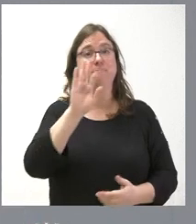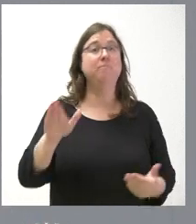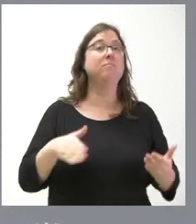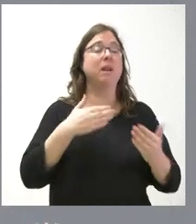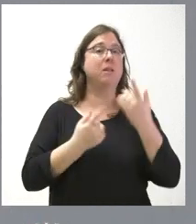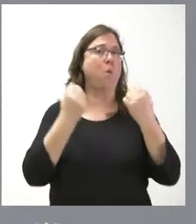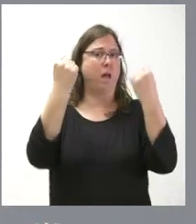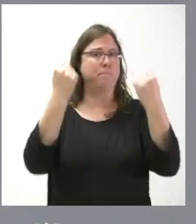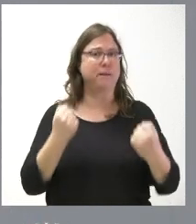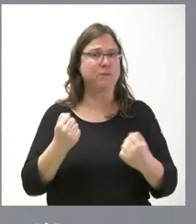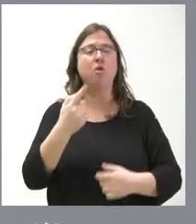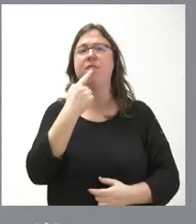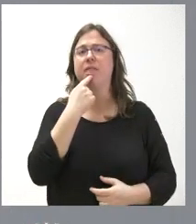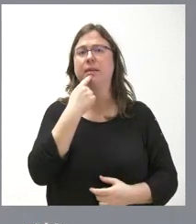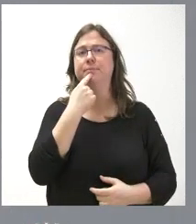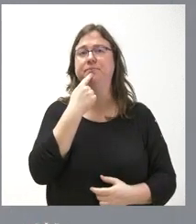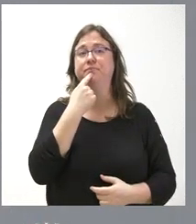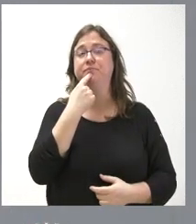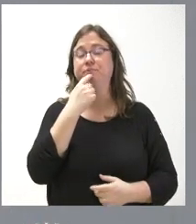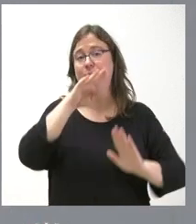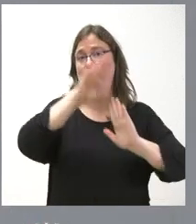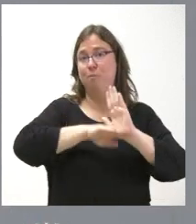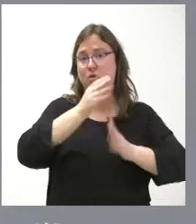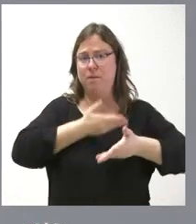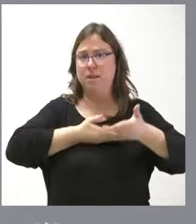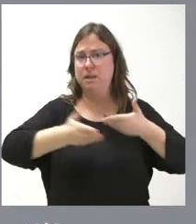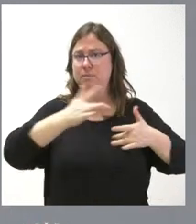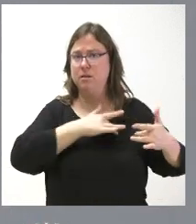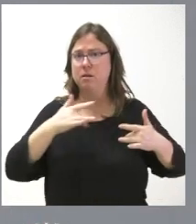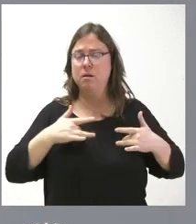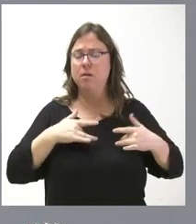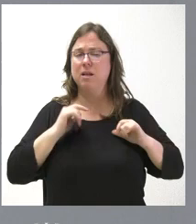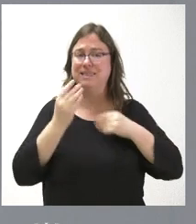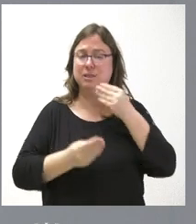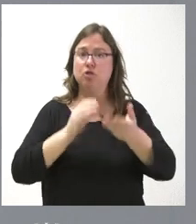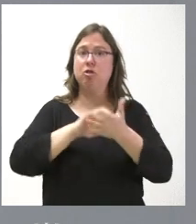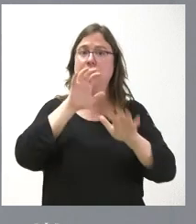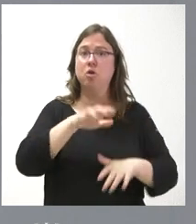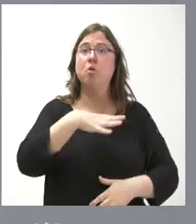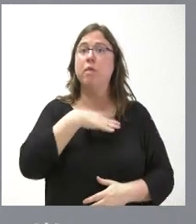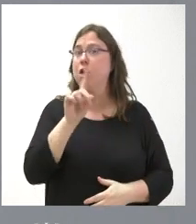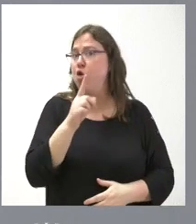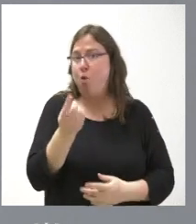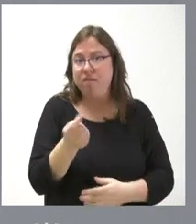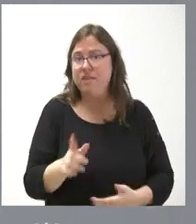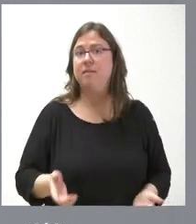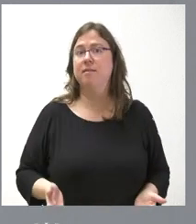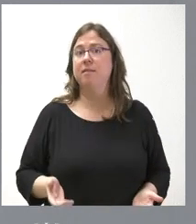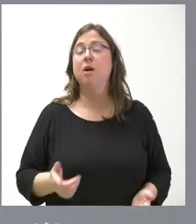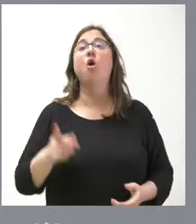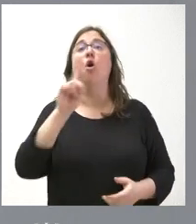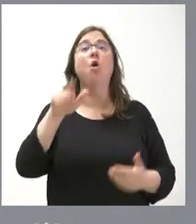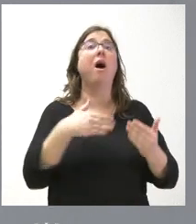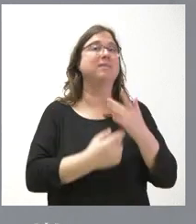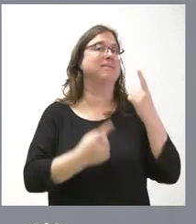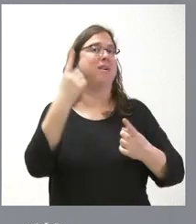expertos podrían haber pensado que el programa de trasplantes que se instauró en Castilla y León, pues no se tenía que haber puesto. E incluso hay voces, como